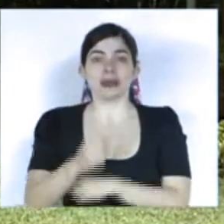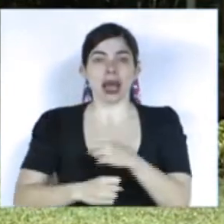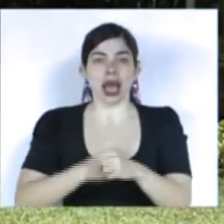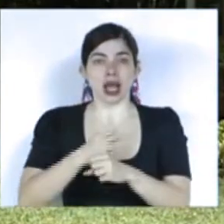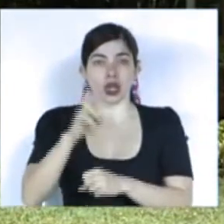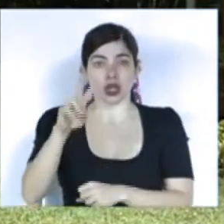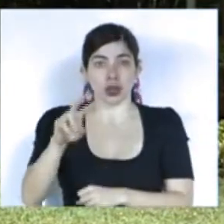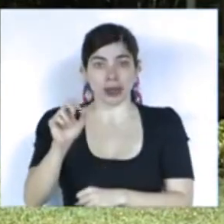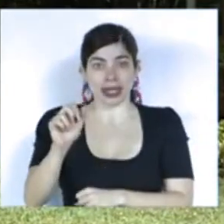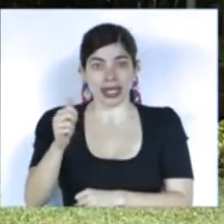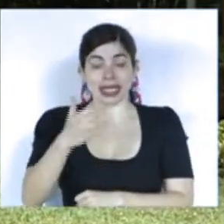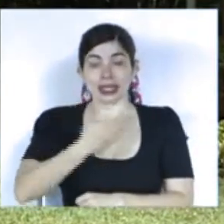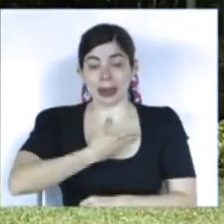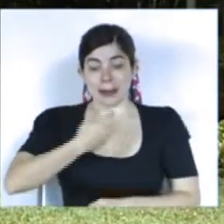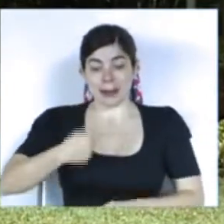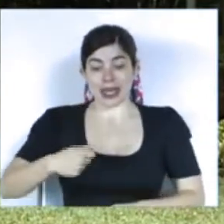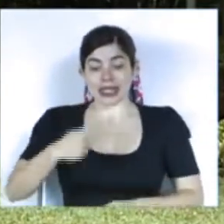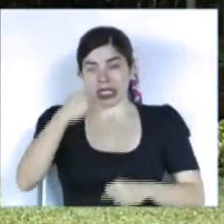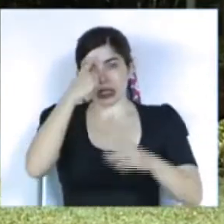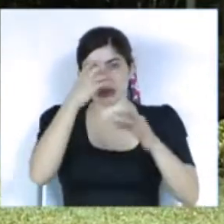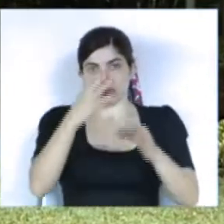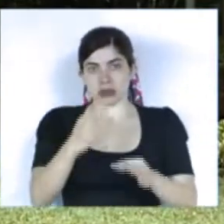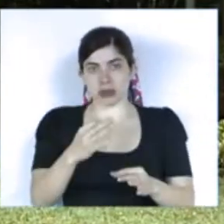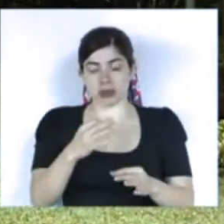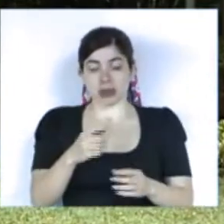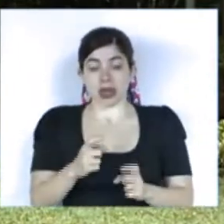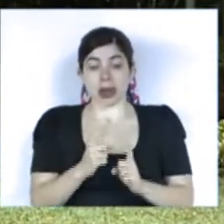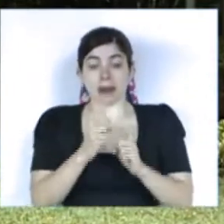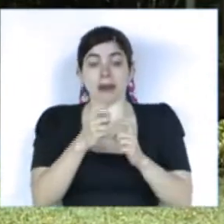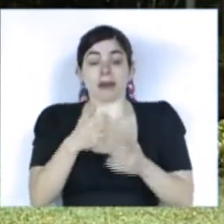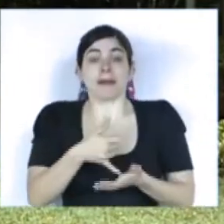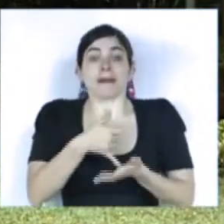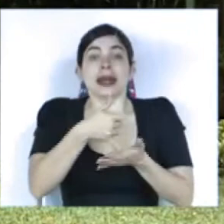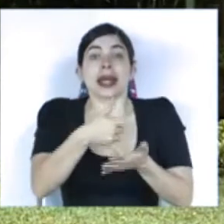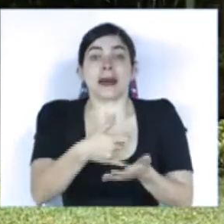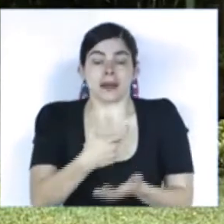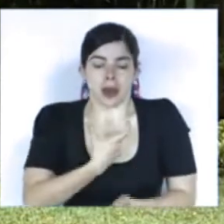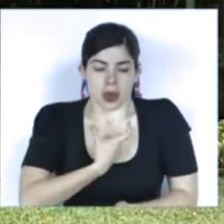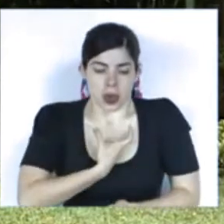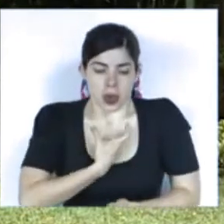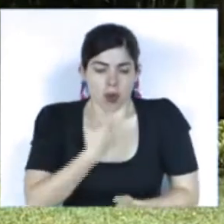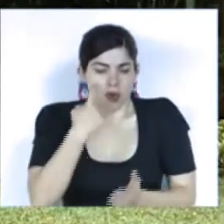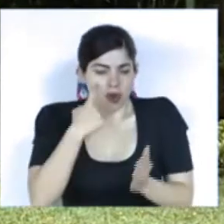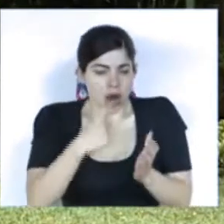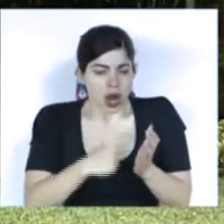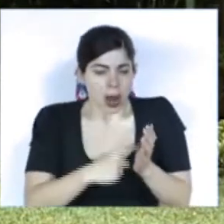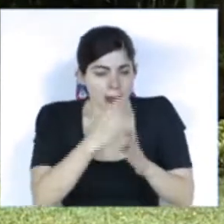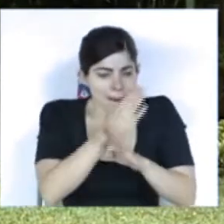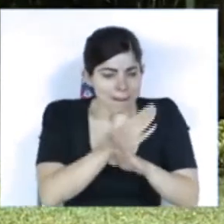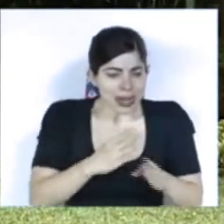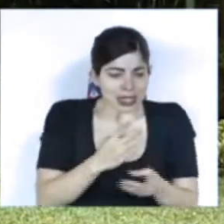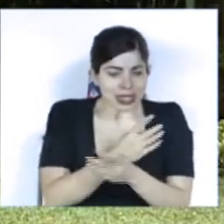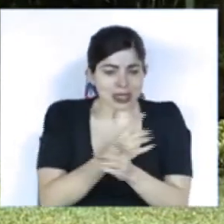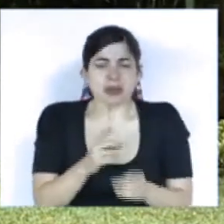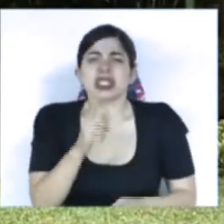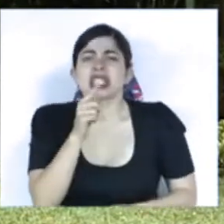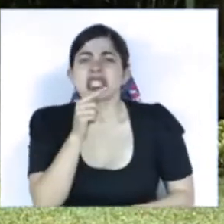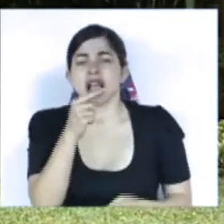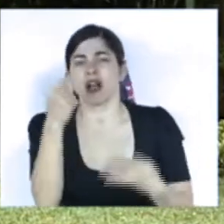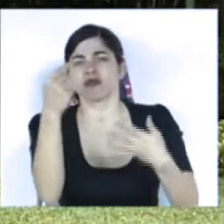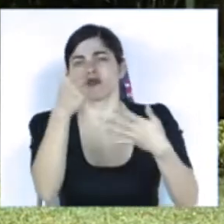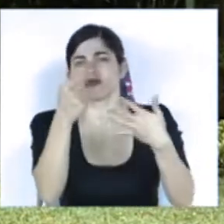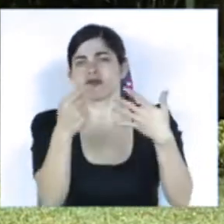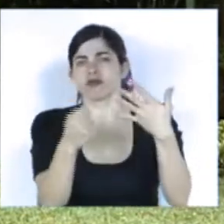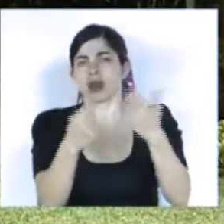el presidente de la república ha decidido otorgar la condecoración al mérito en la paz y la democracia a una serie de destacados